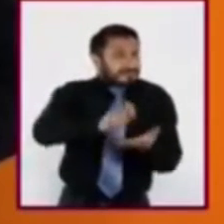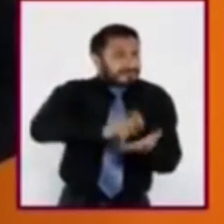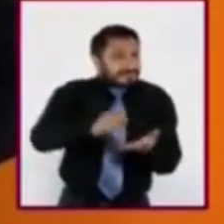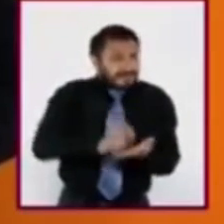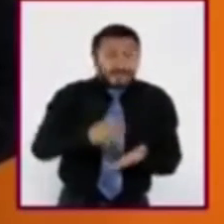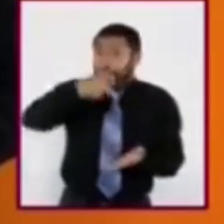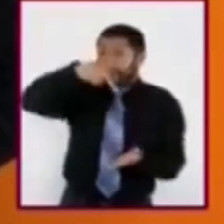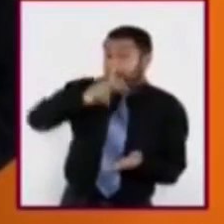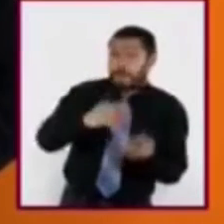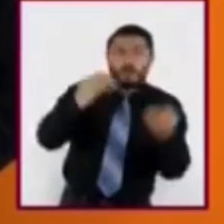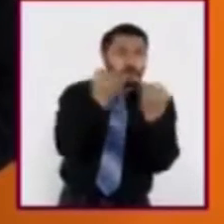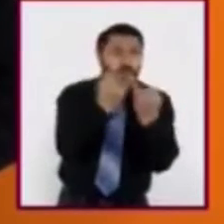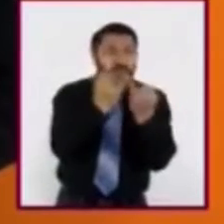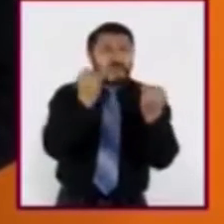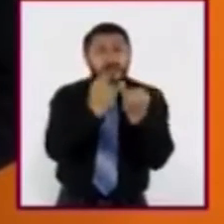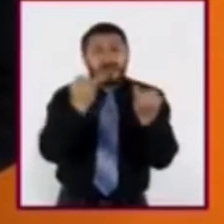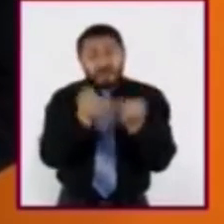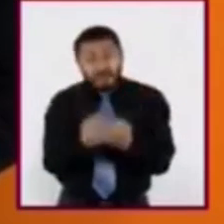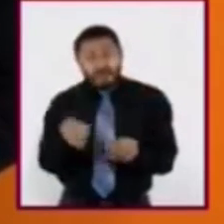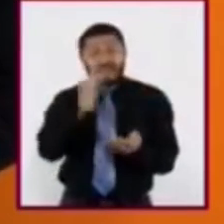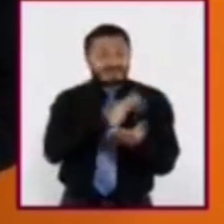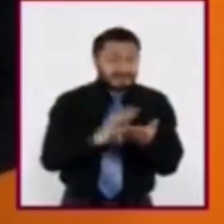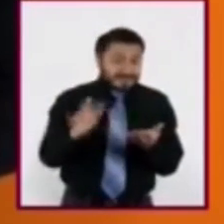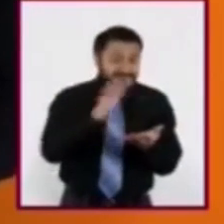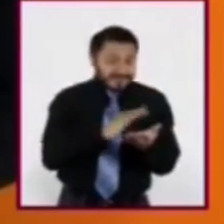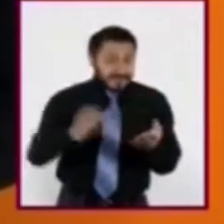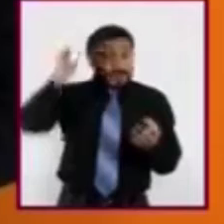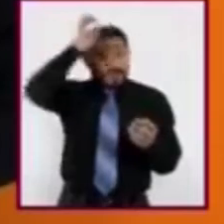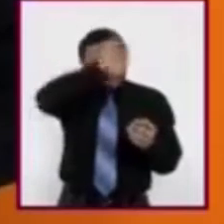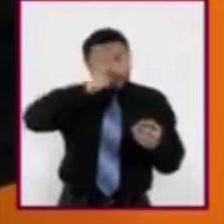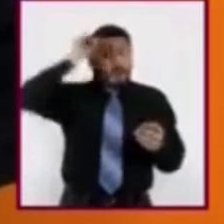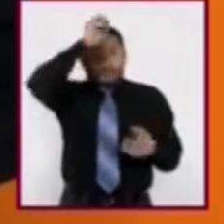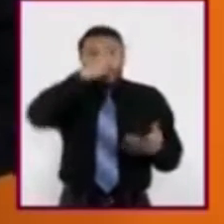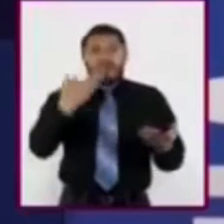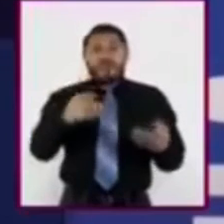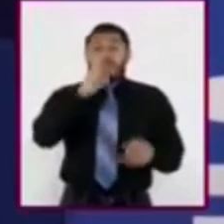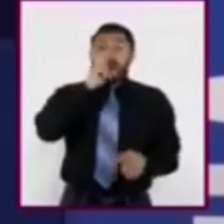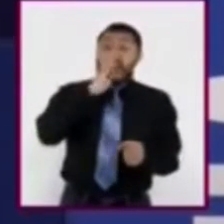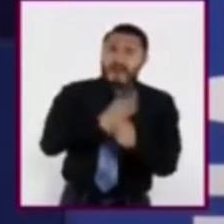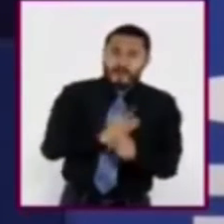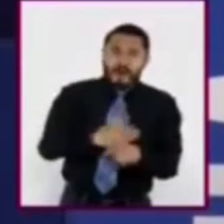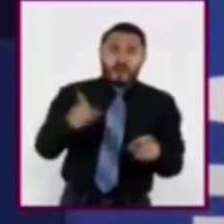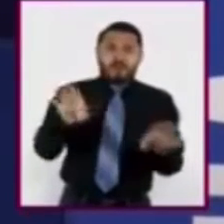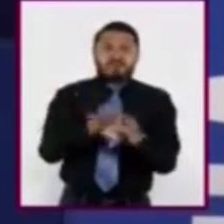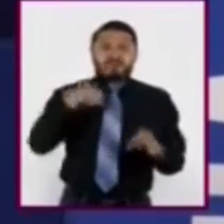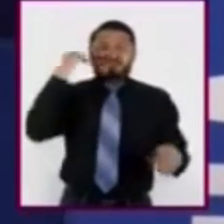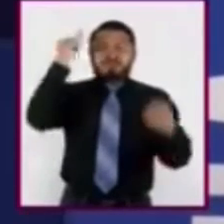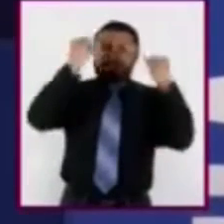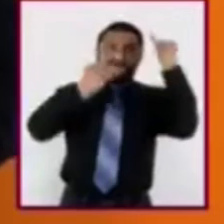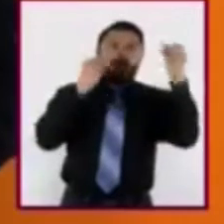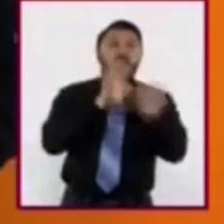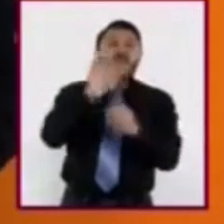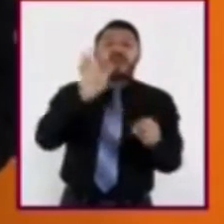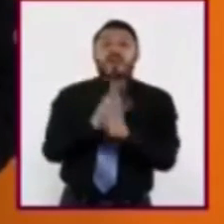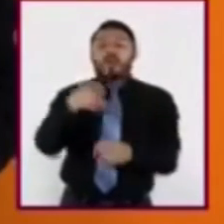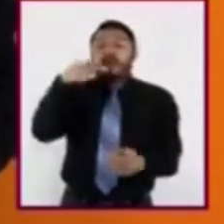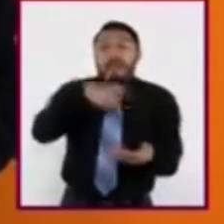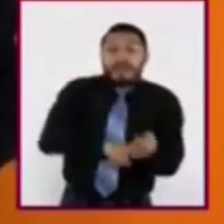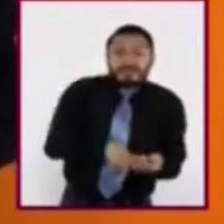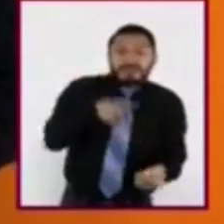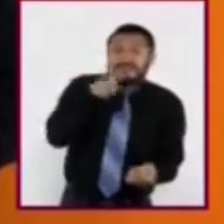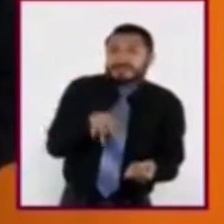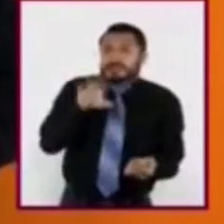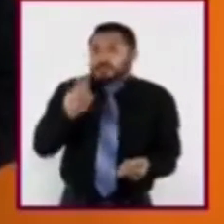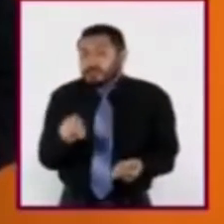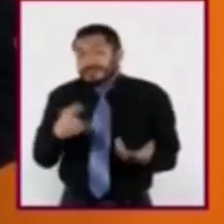seamos capaces de leerlo de manera crítica, analítica y responsable. Por ello, esta asignatura busca crear